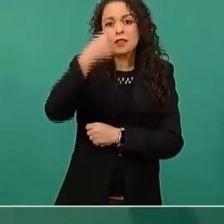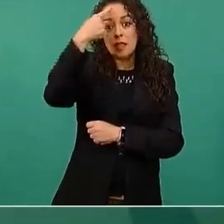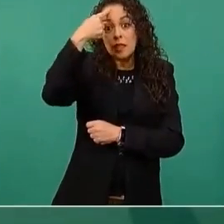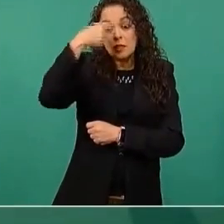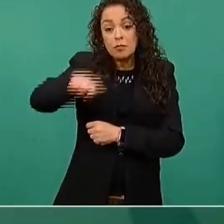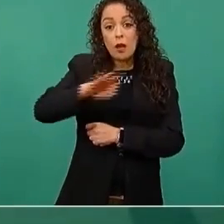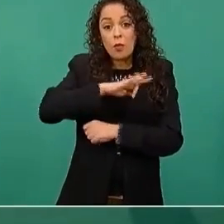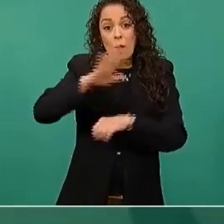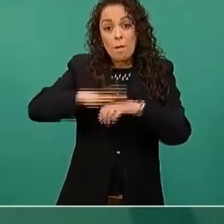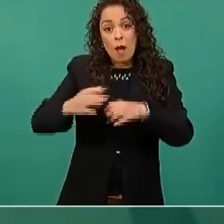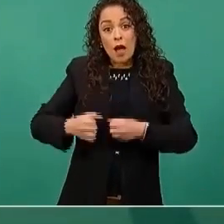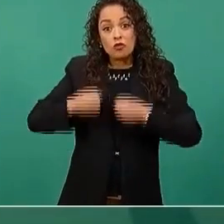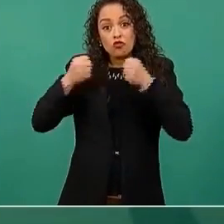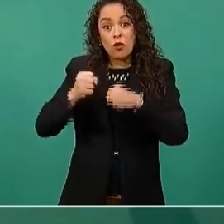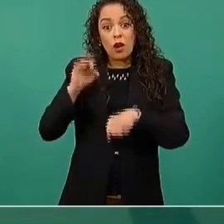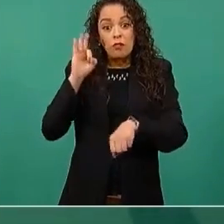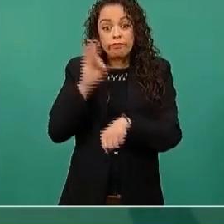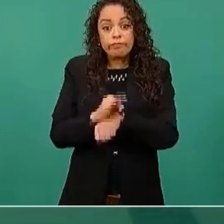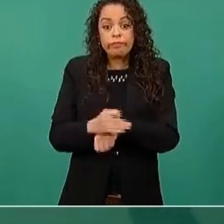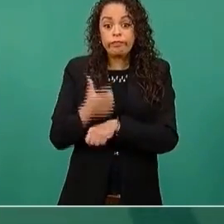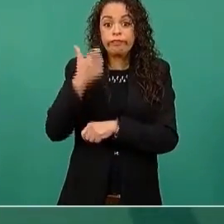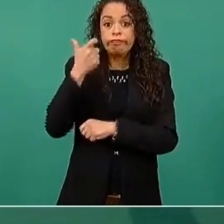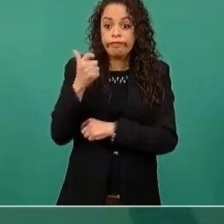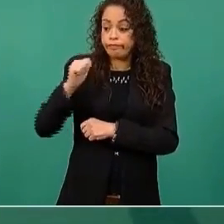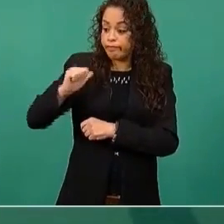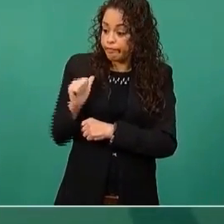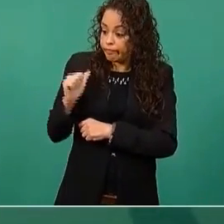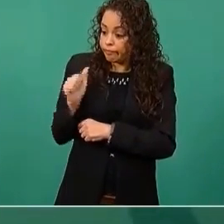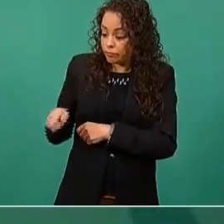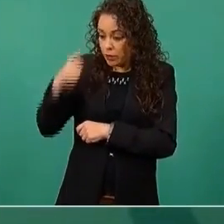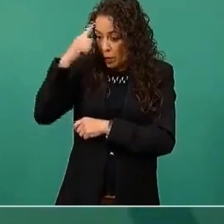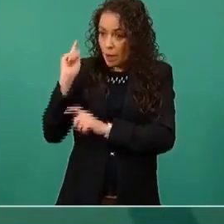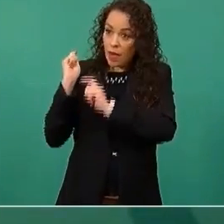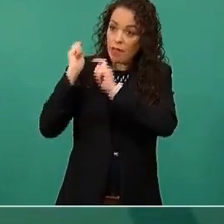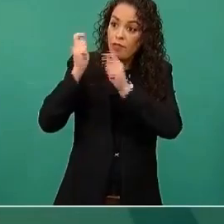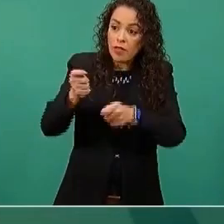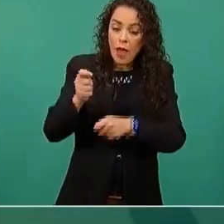becas para los estudiantes pobres,